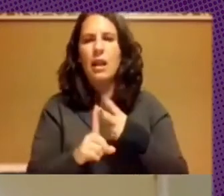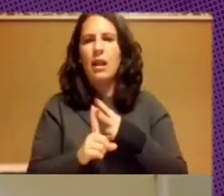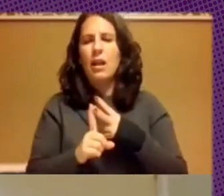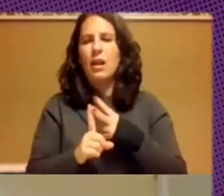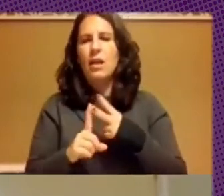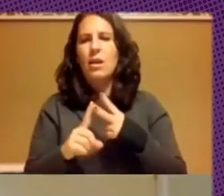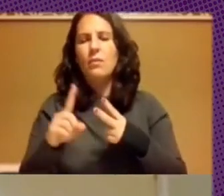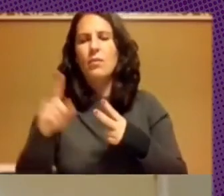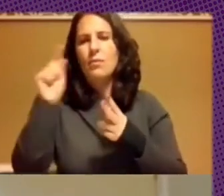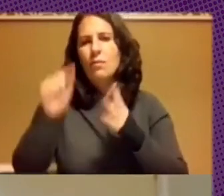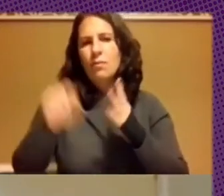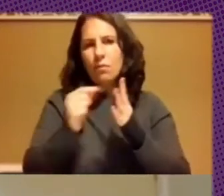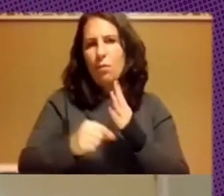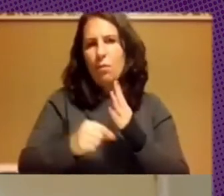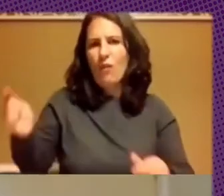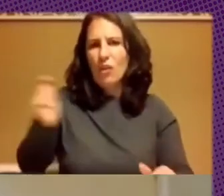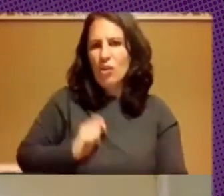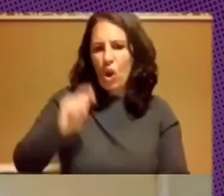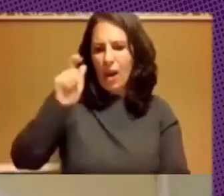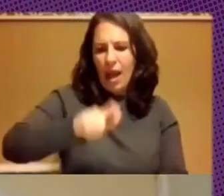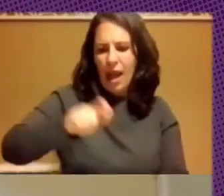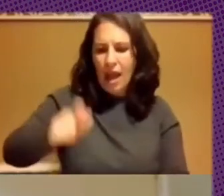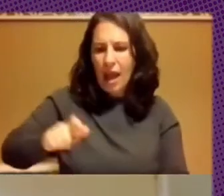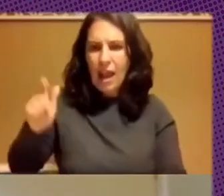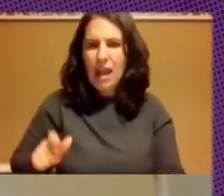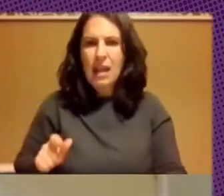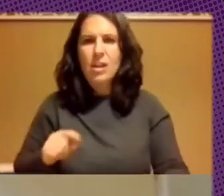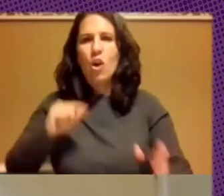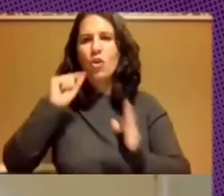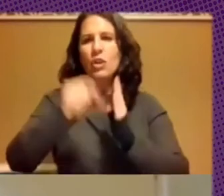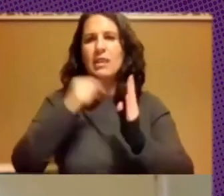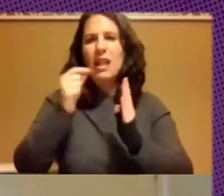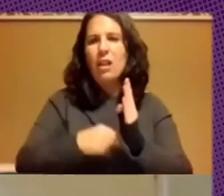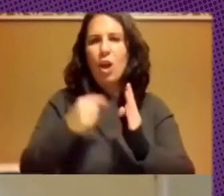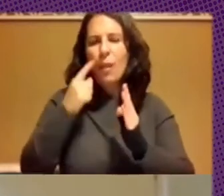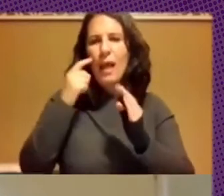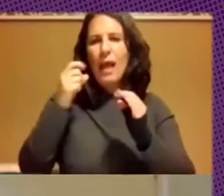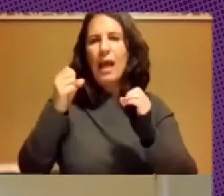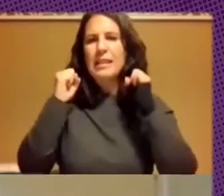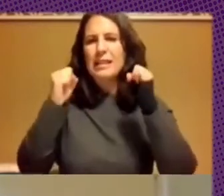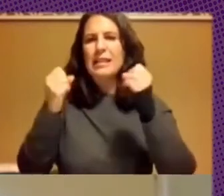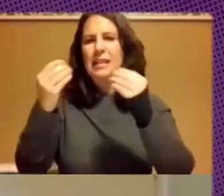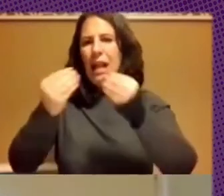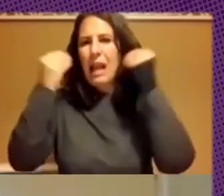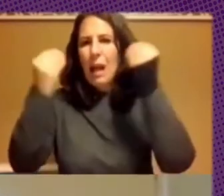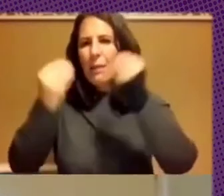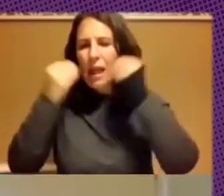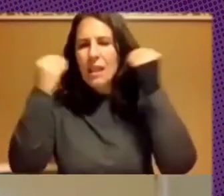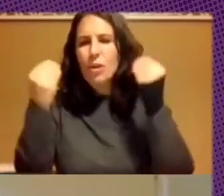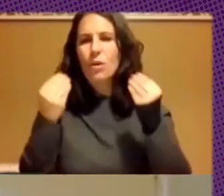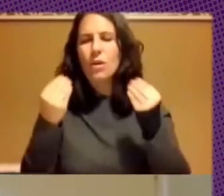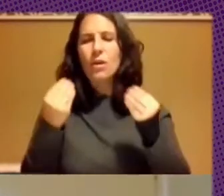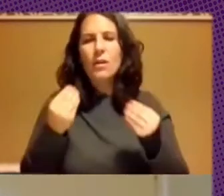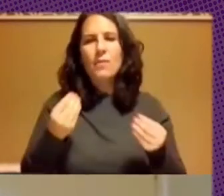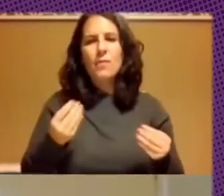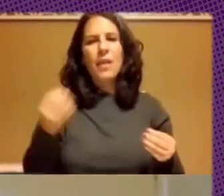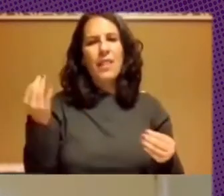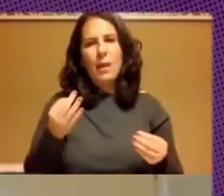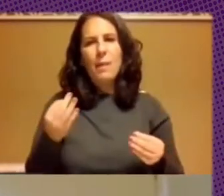profesionales hace la contratación de entrenamiento entonces hay que